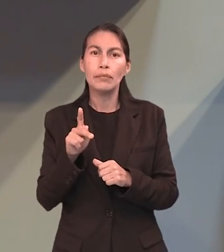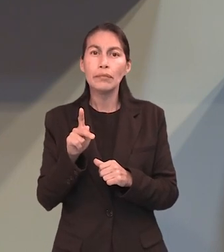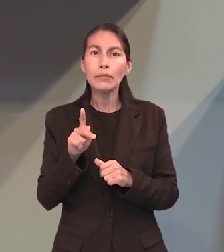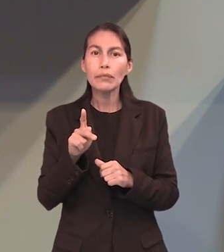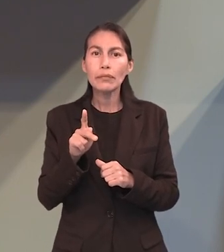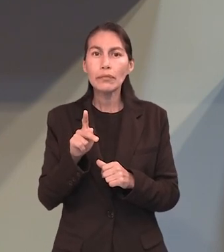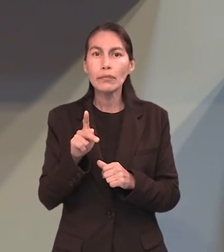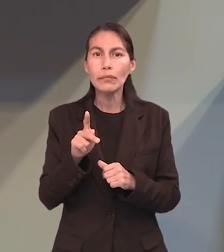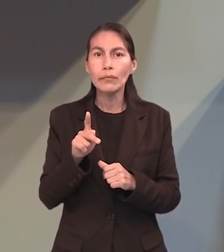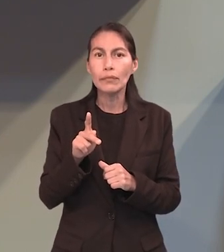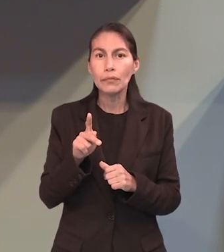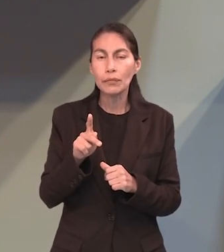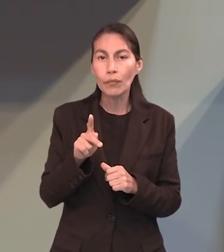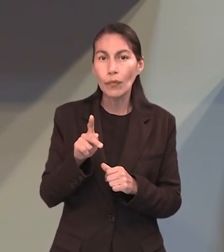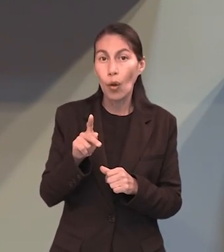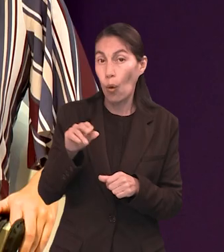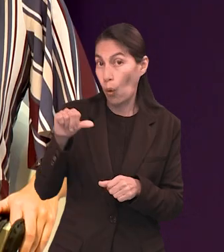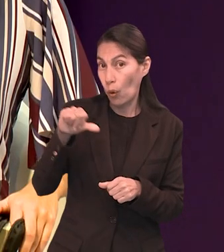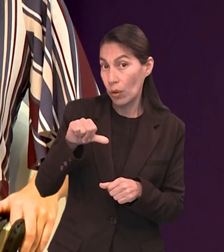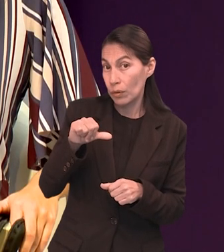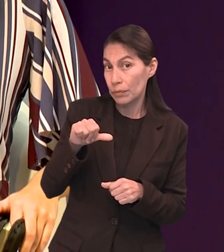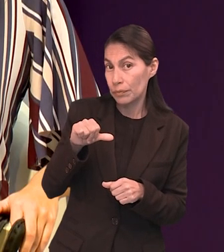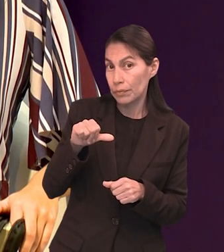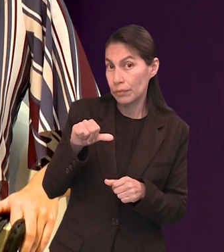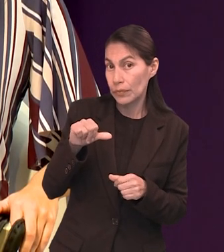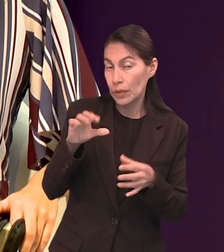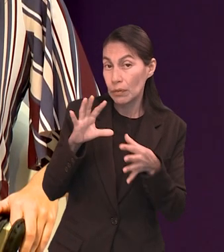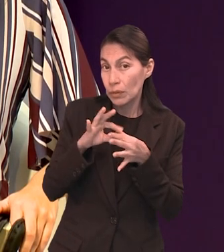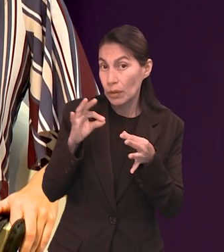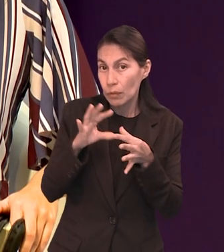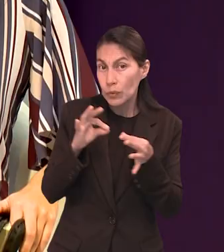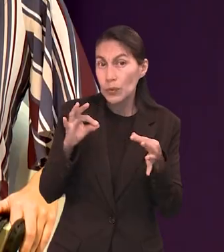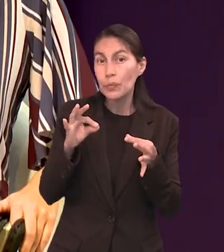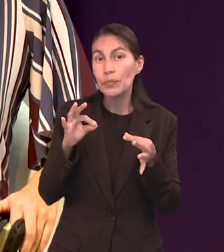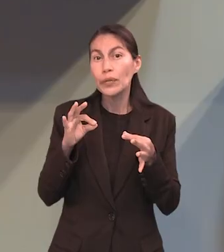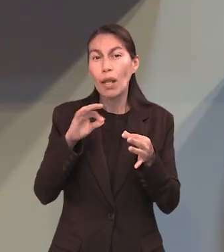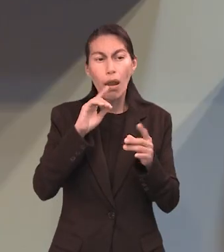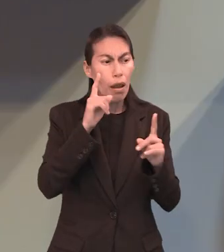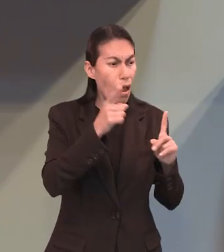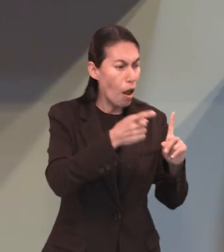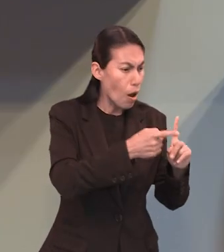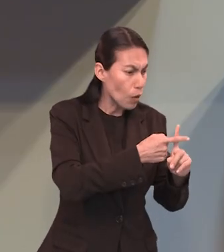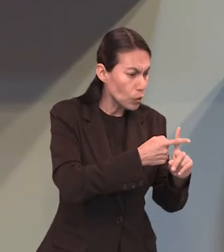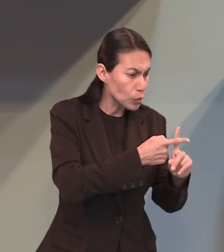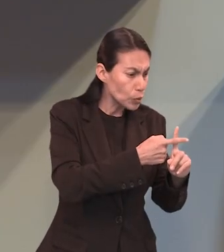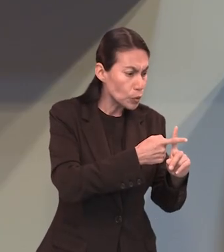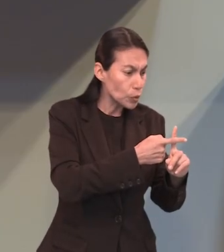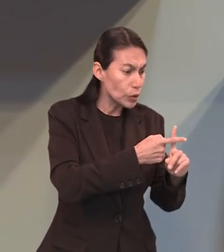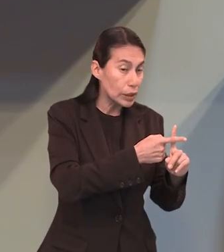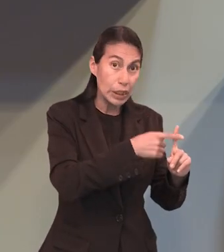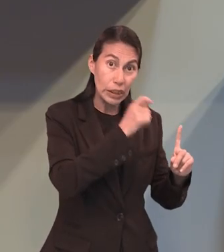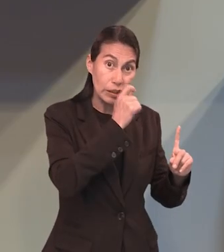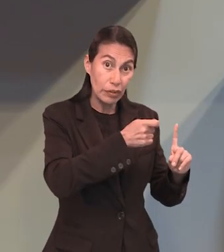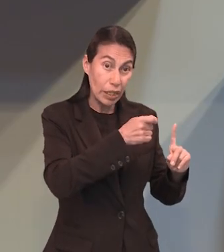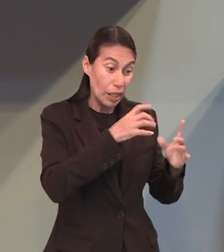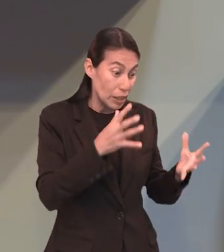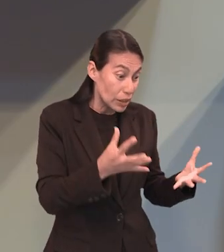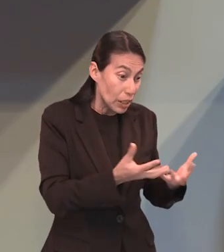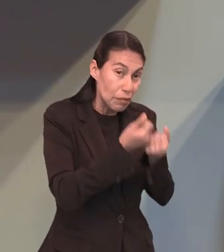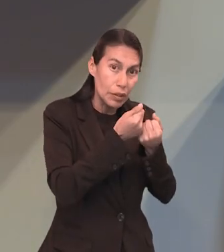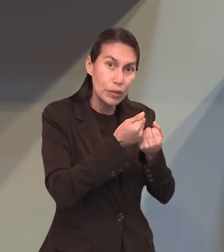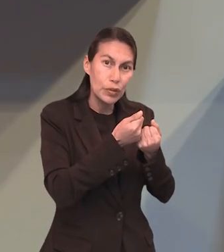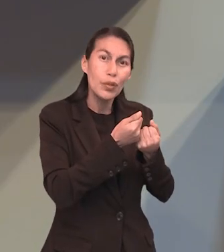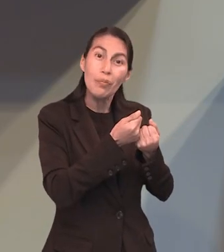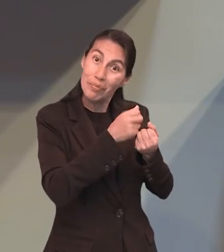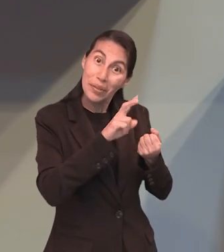podemos decir hoy que la cruz representa salvación.